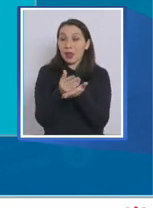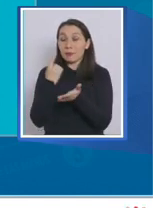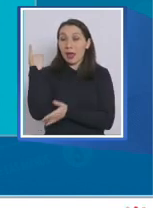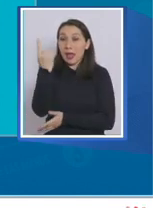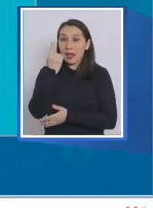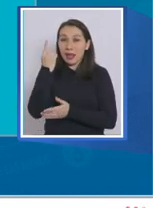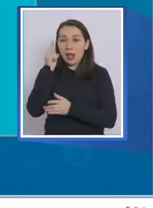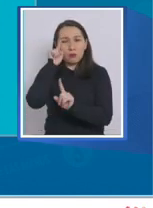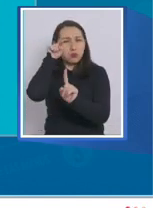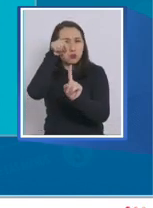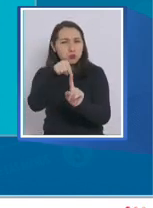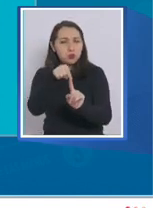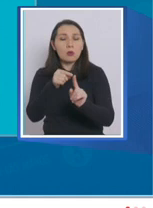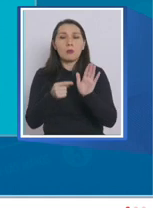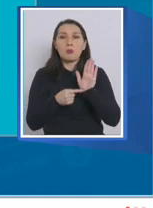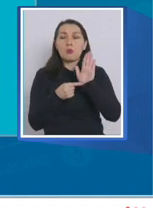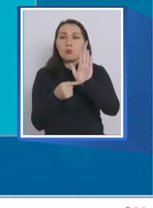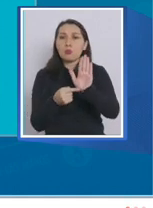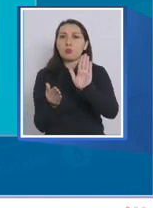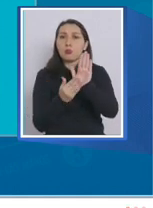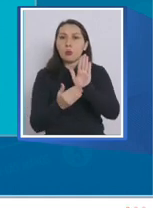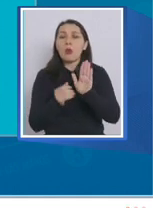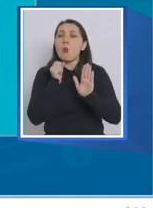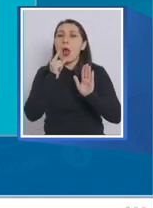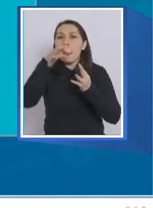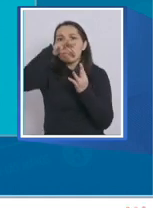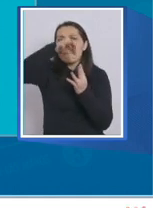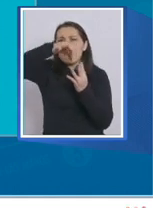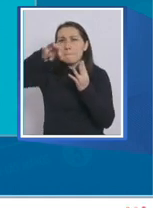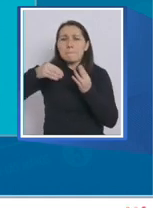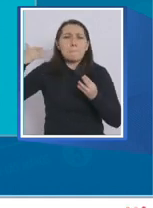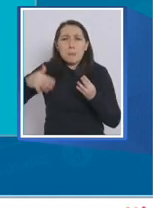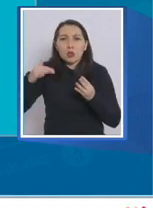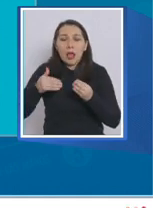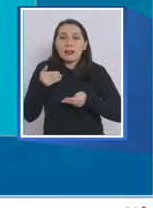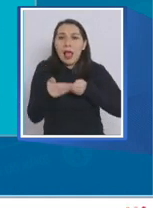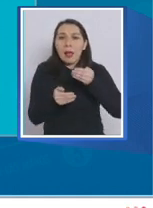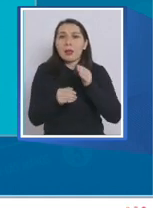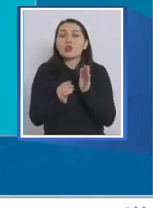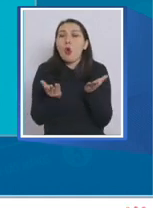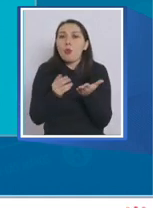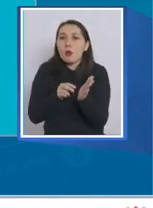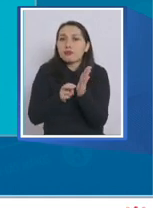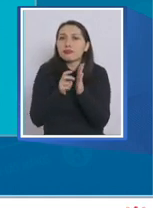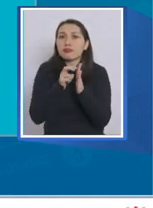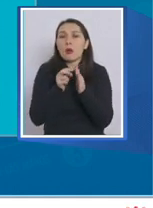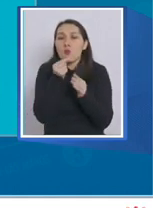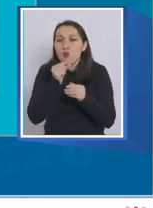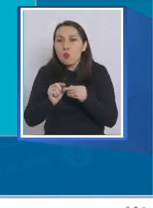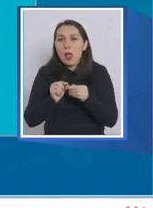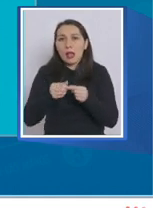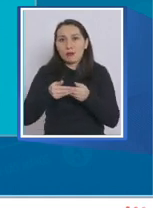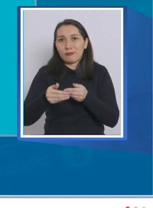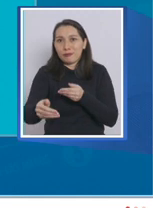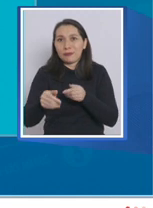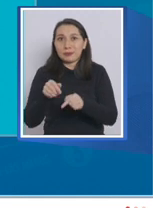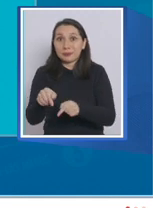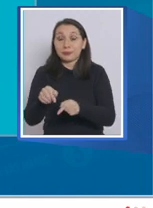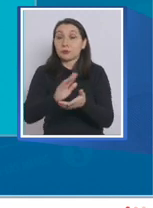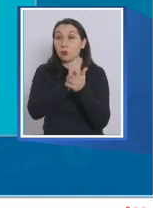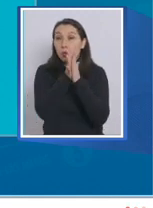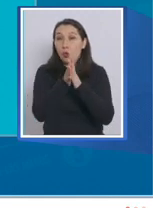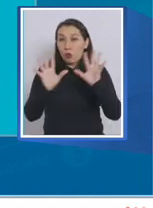general, la propuesta fue establecer las prioridades y las medidas de avance en el mediano plazo. Con toda esta